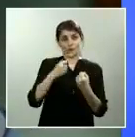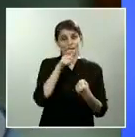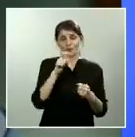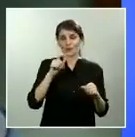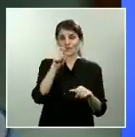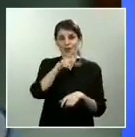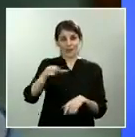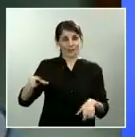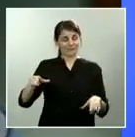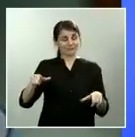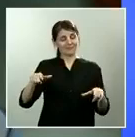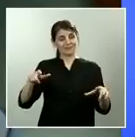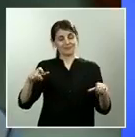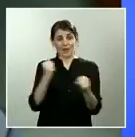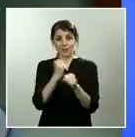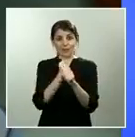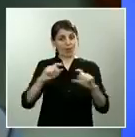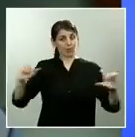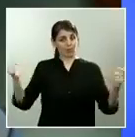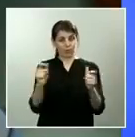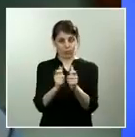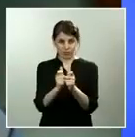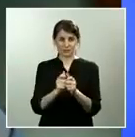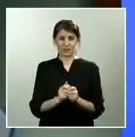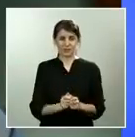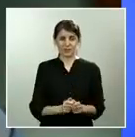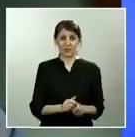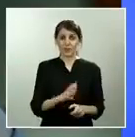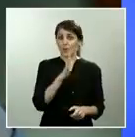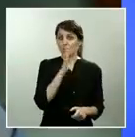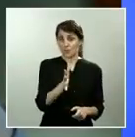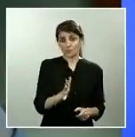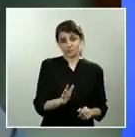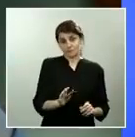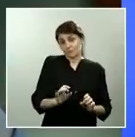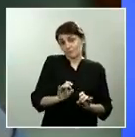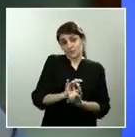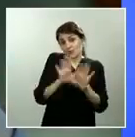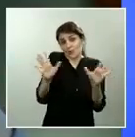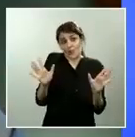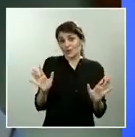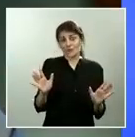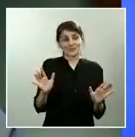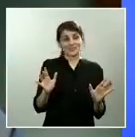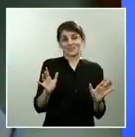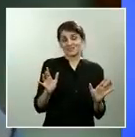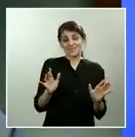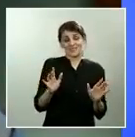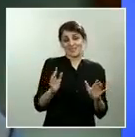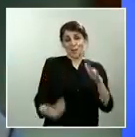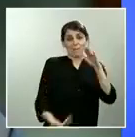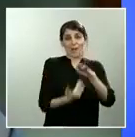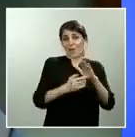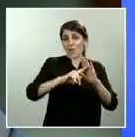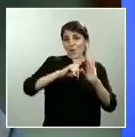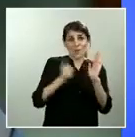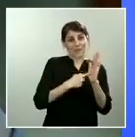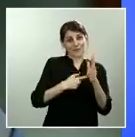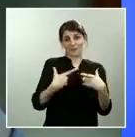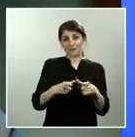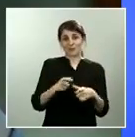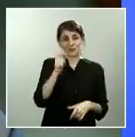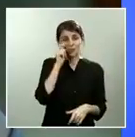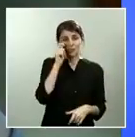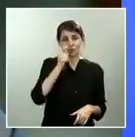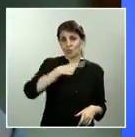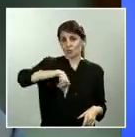en concreto por el parón total, prácticamente total y absoluto del sector turístico que, como sabe, representa